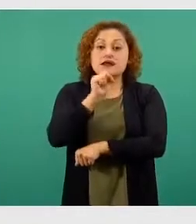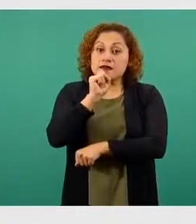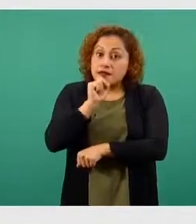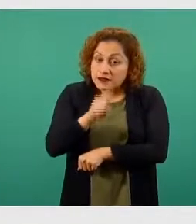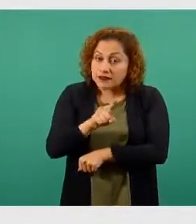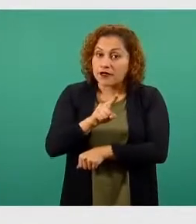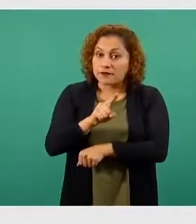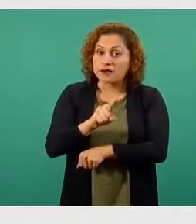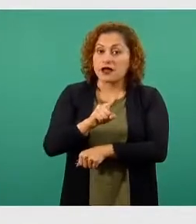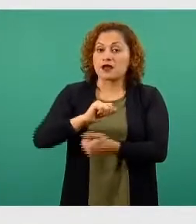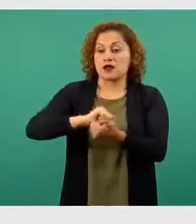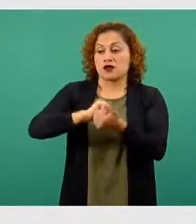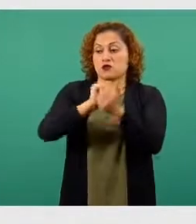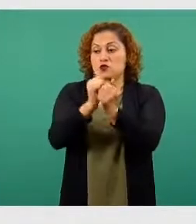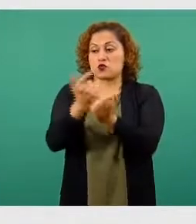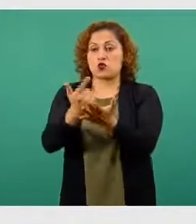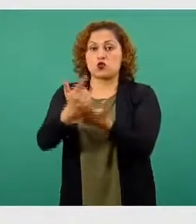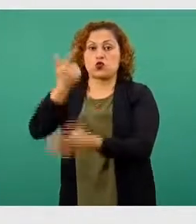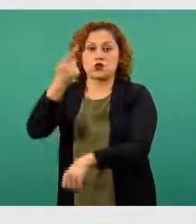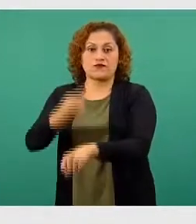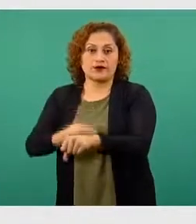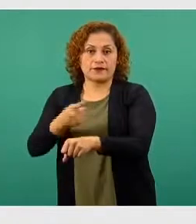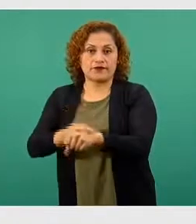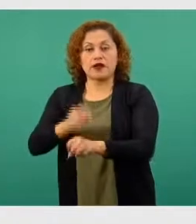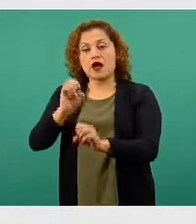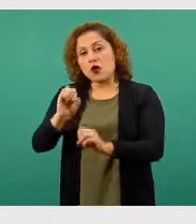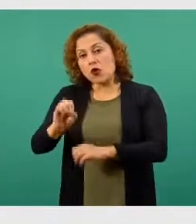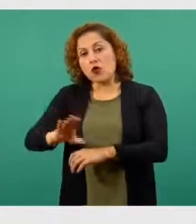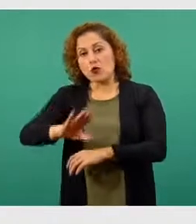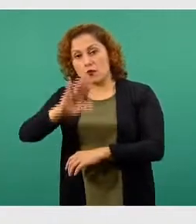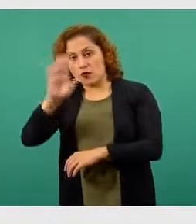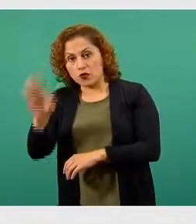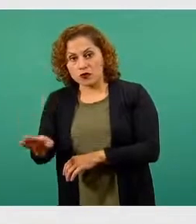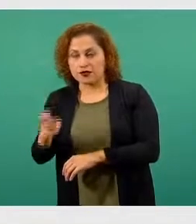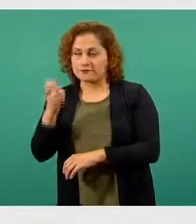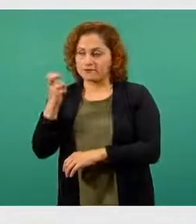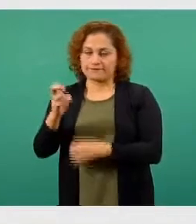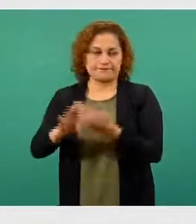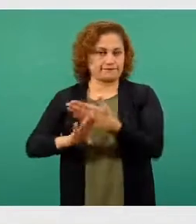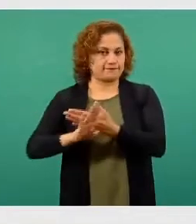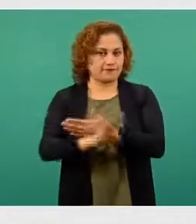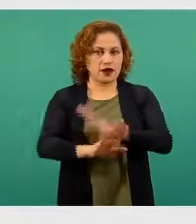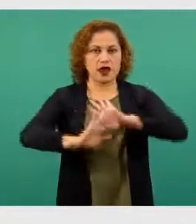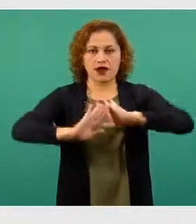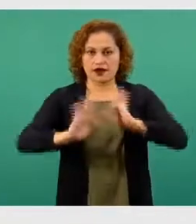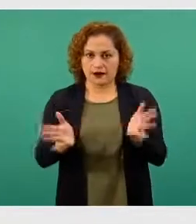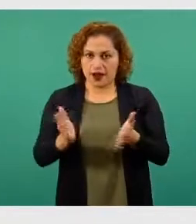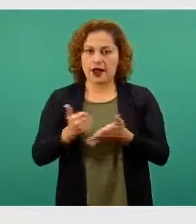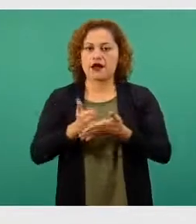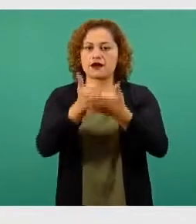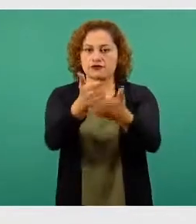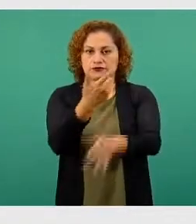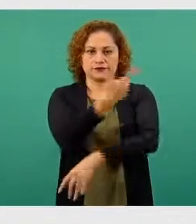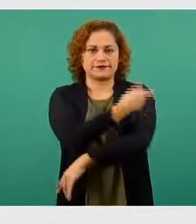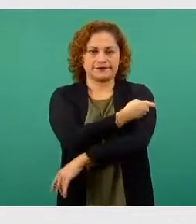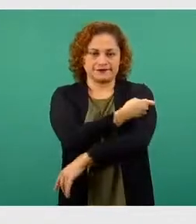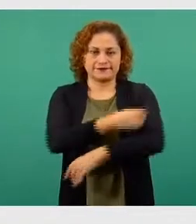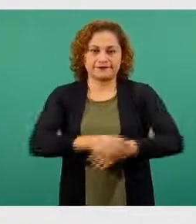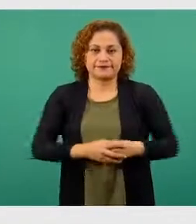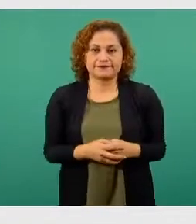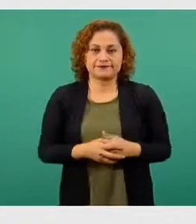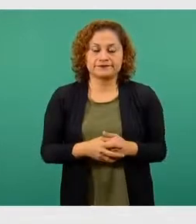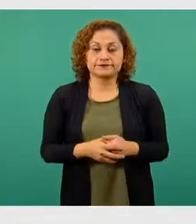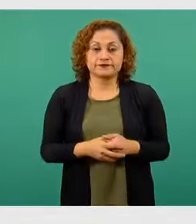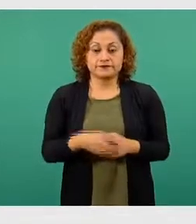enfermedad grave y por lo tanto complicaciones que pudieran llevar a una persona a fallecer a consecuencia de esta enfermedad.